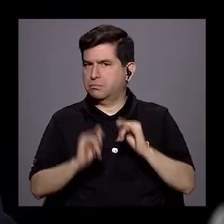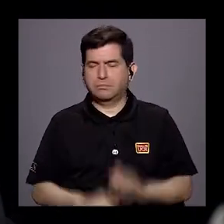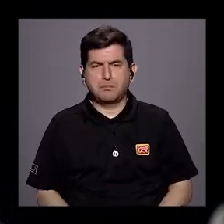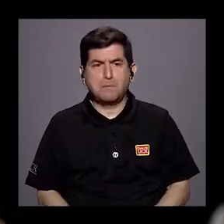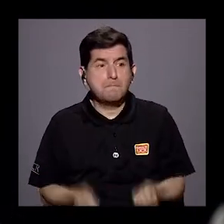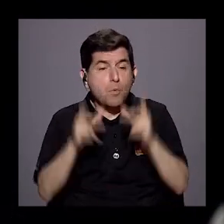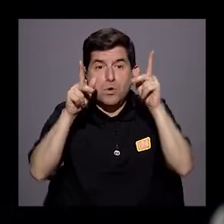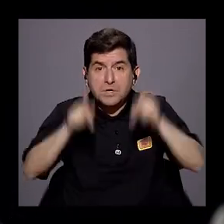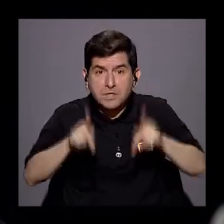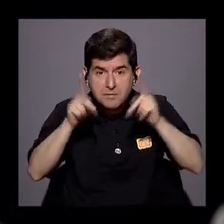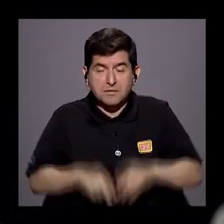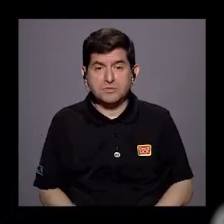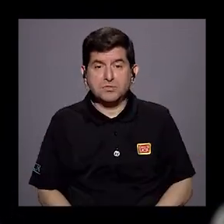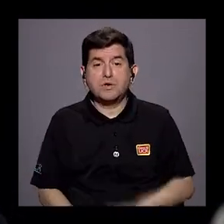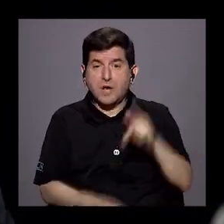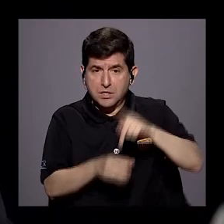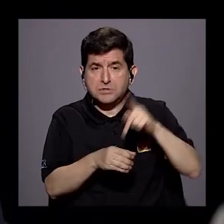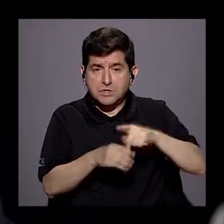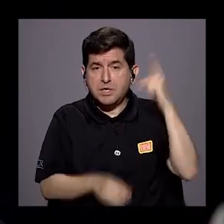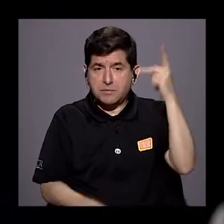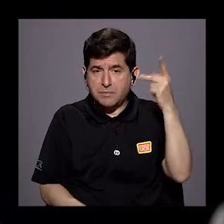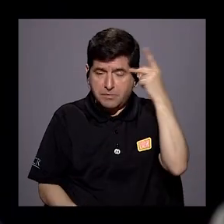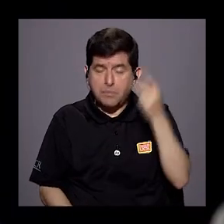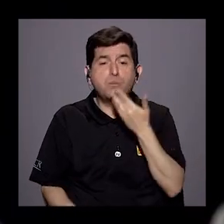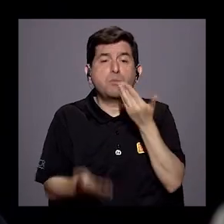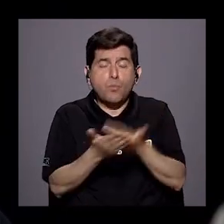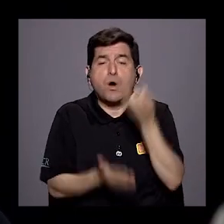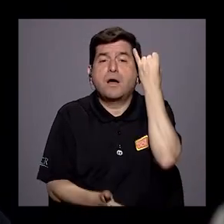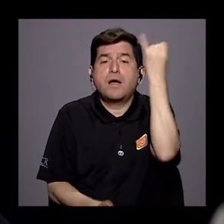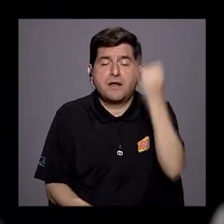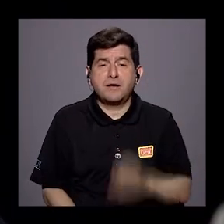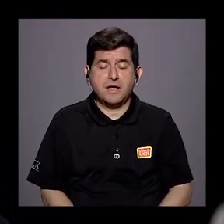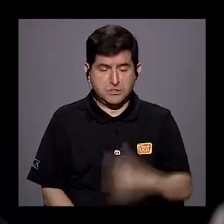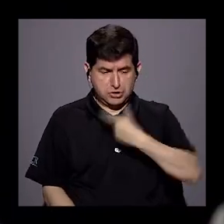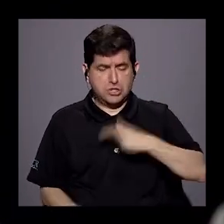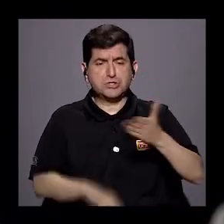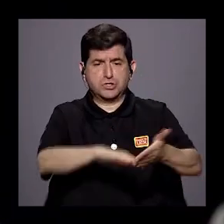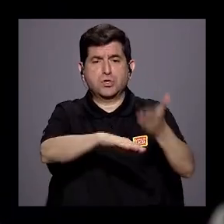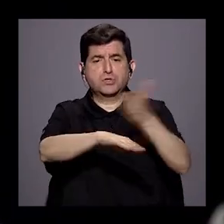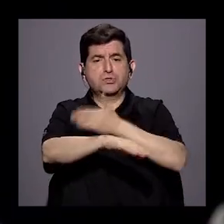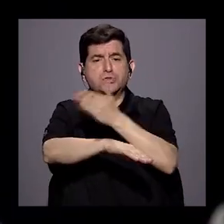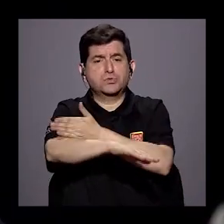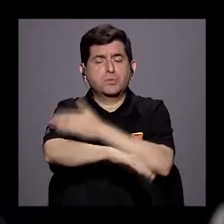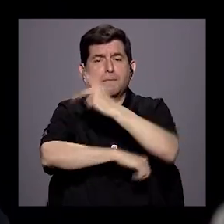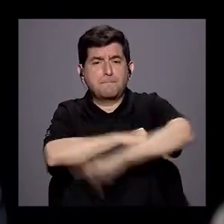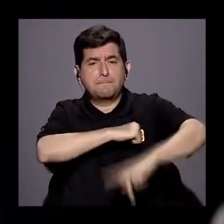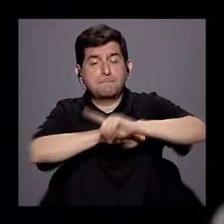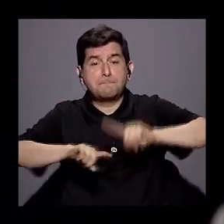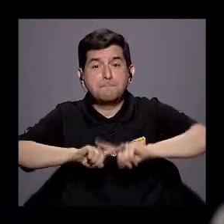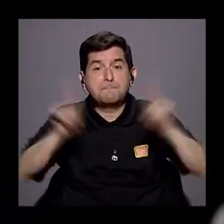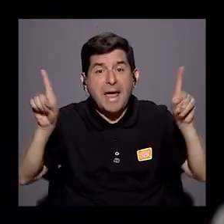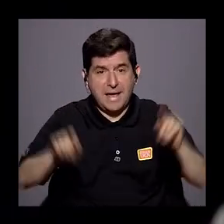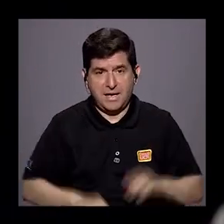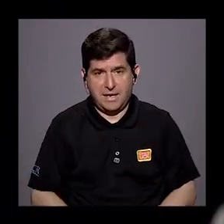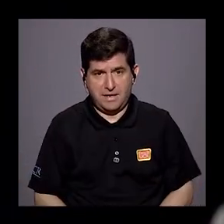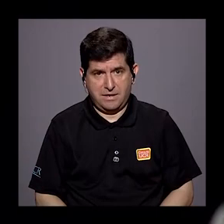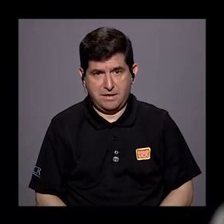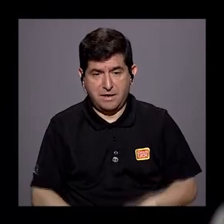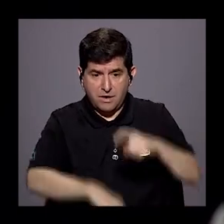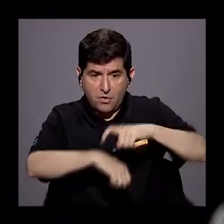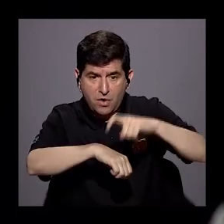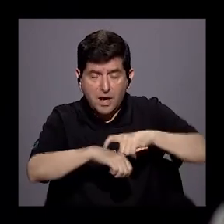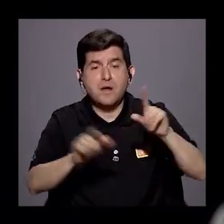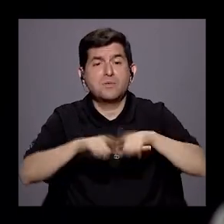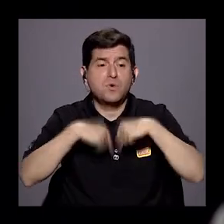Hay muchísima gente que está en política, con buenas intenciones, con deseos de sacar adelante al país. Pero desde que